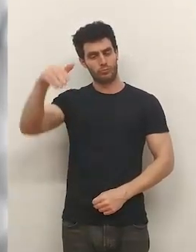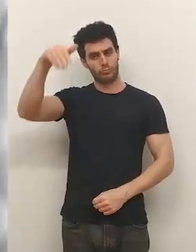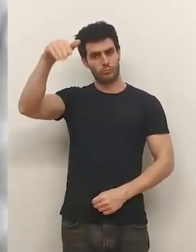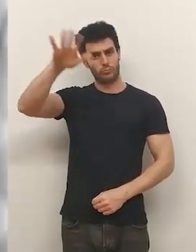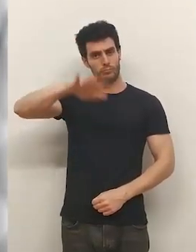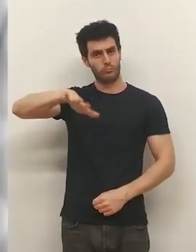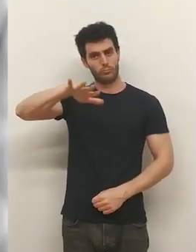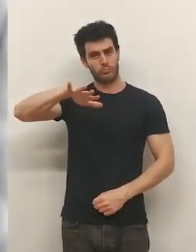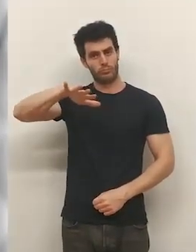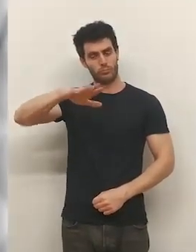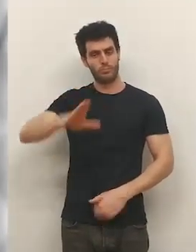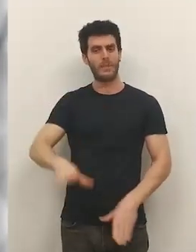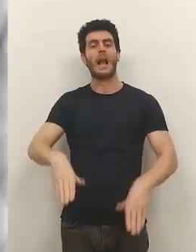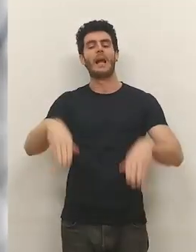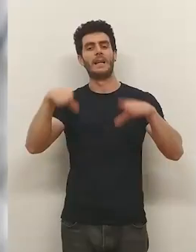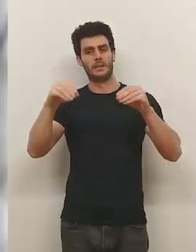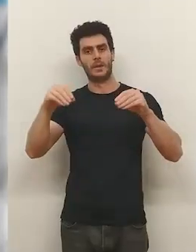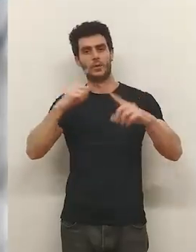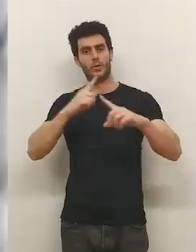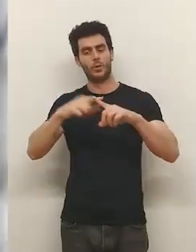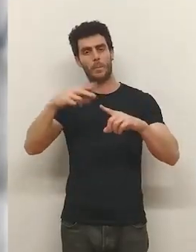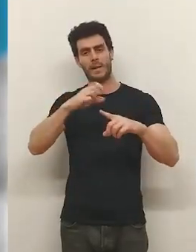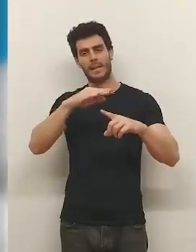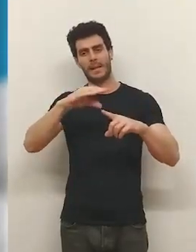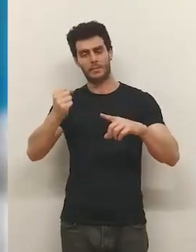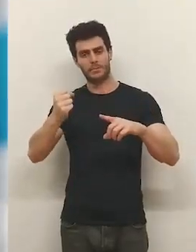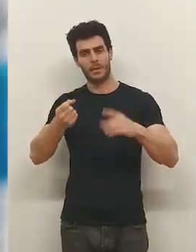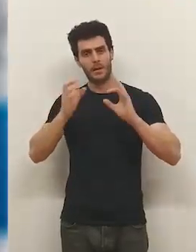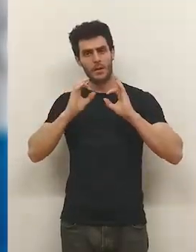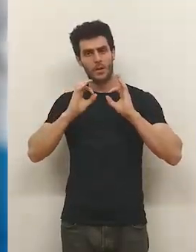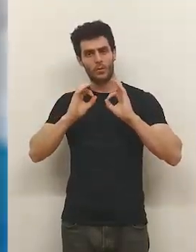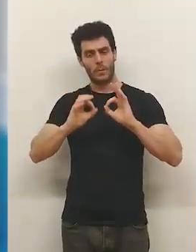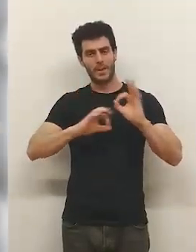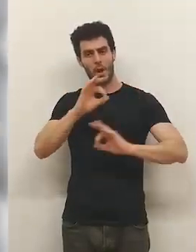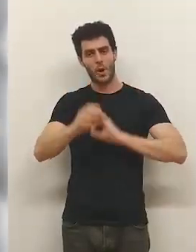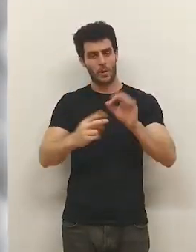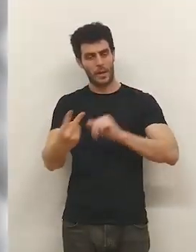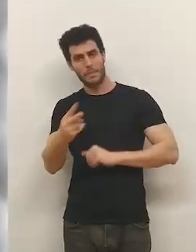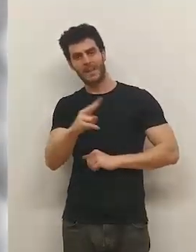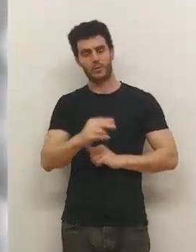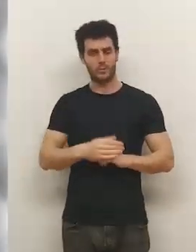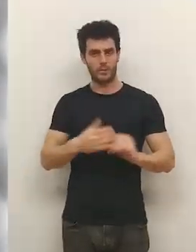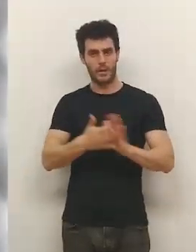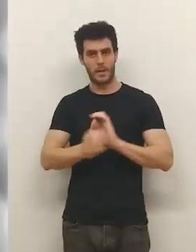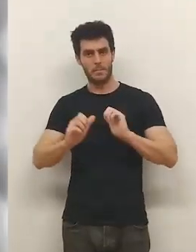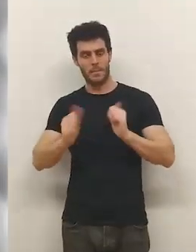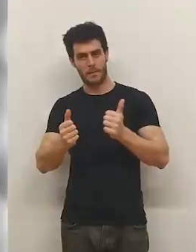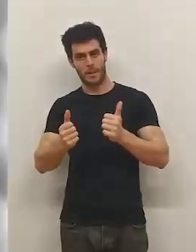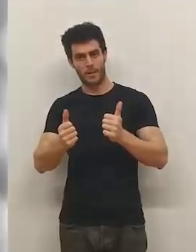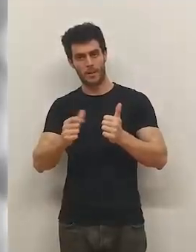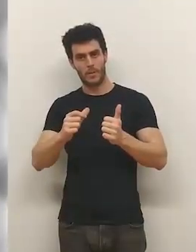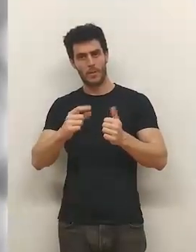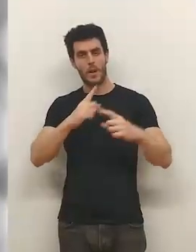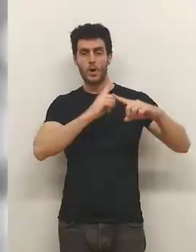el castillo y la cruz Malpica, precisamente en orden inverso... ...acometerán primero